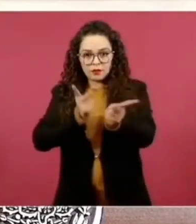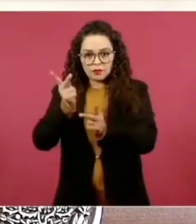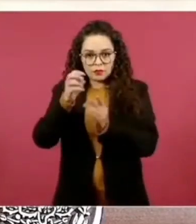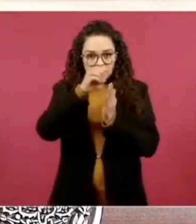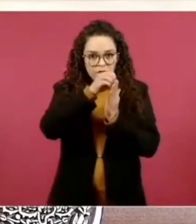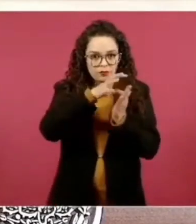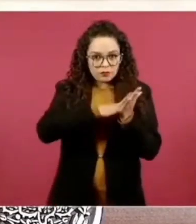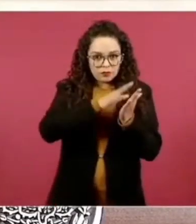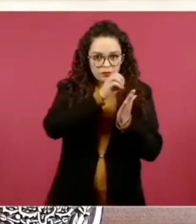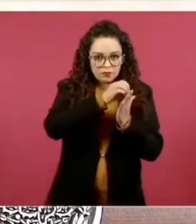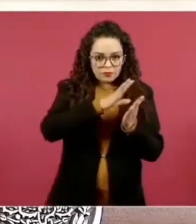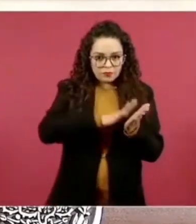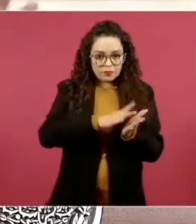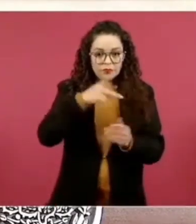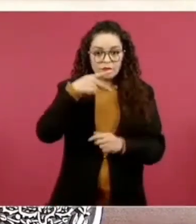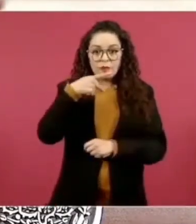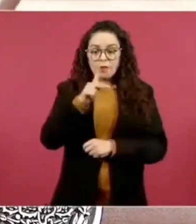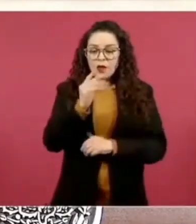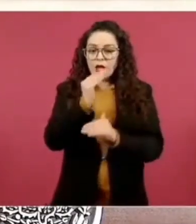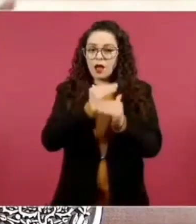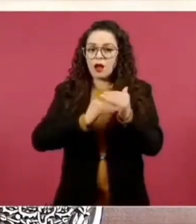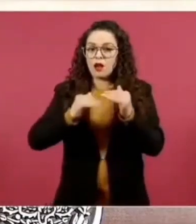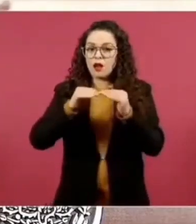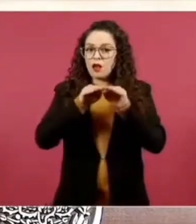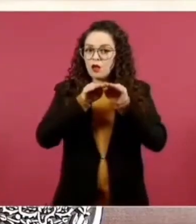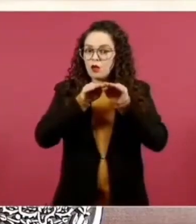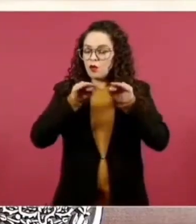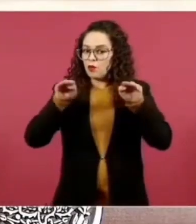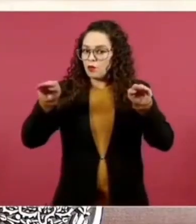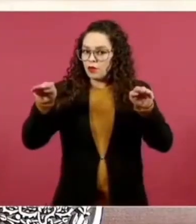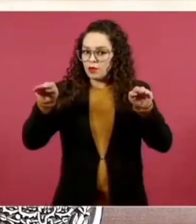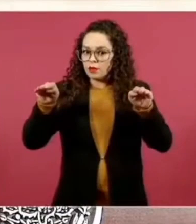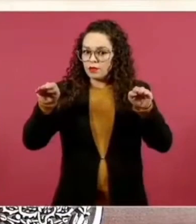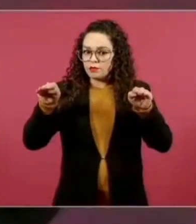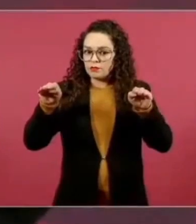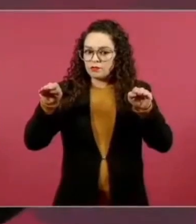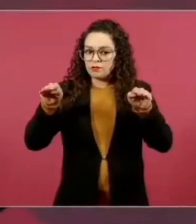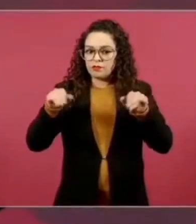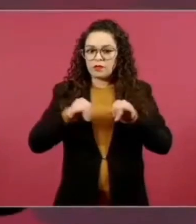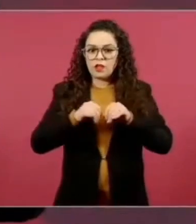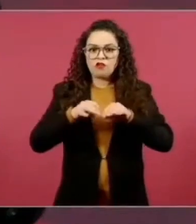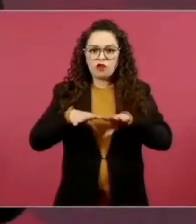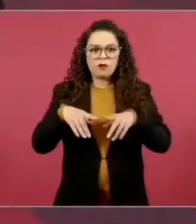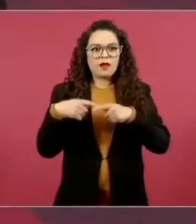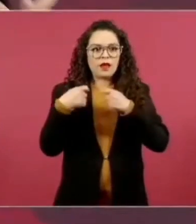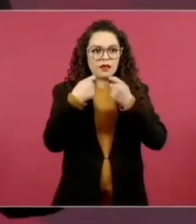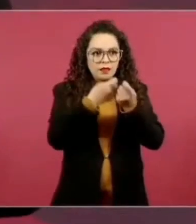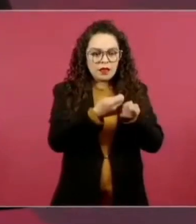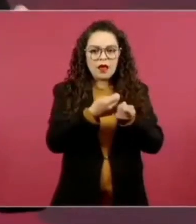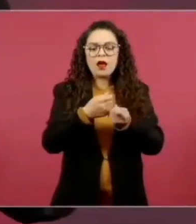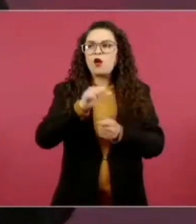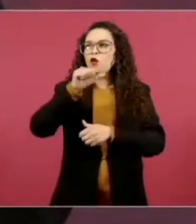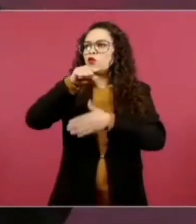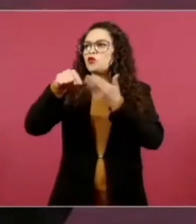se da toda la información, qué pasa en otras partes.